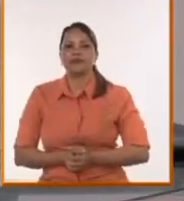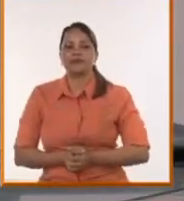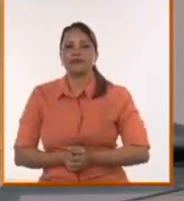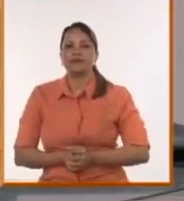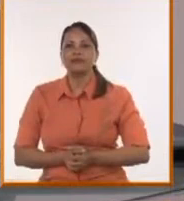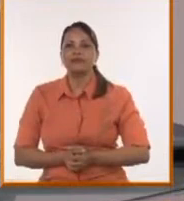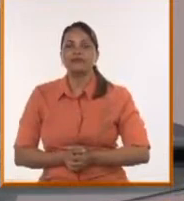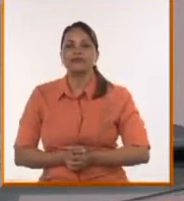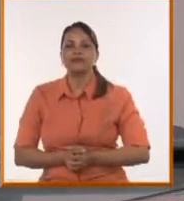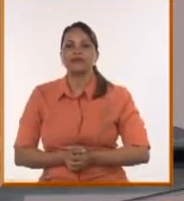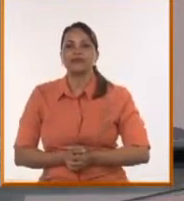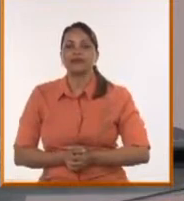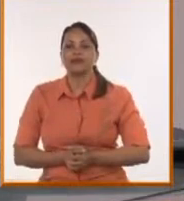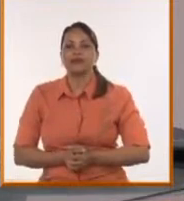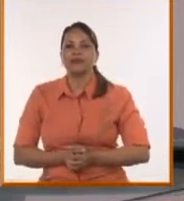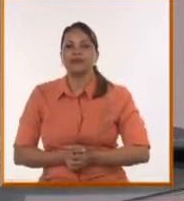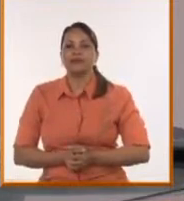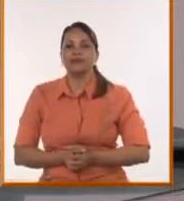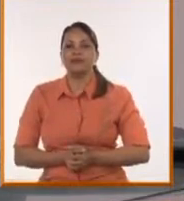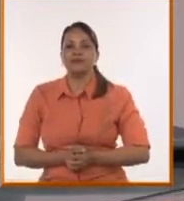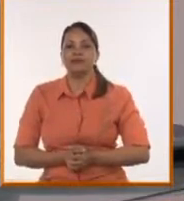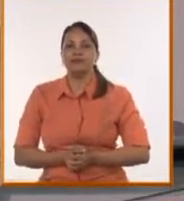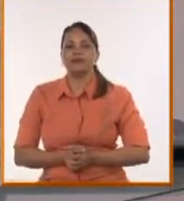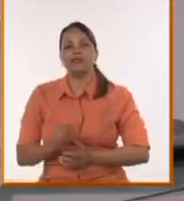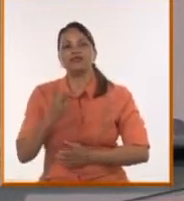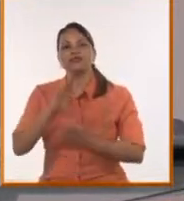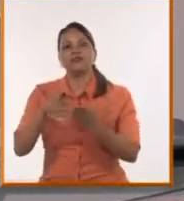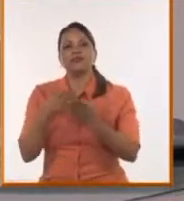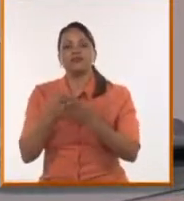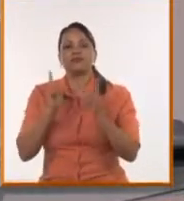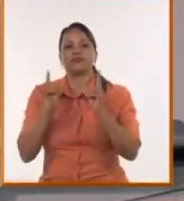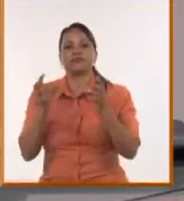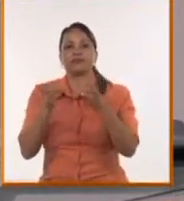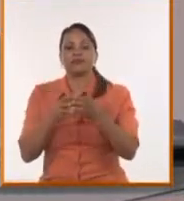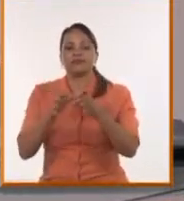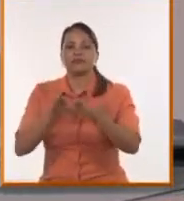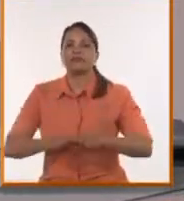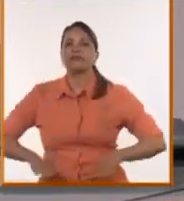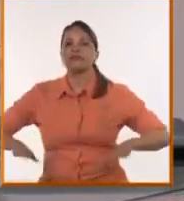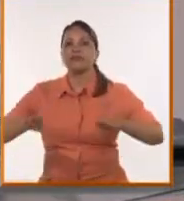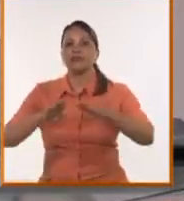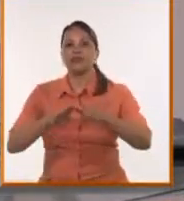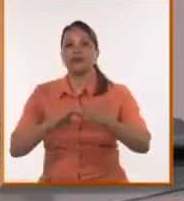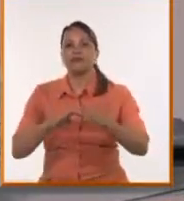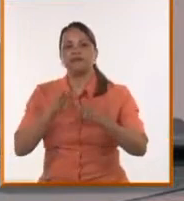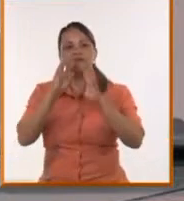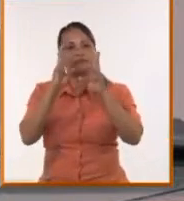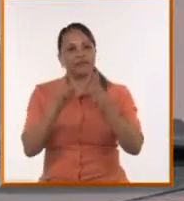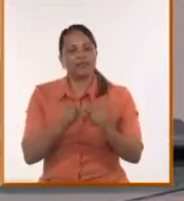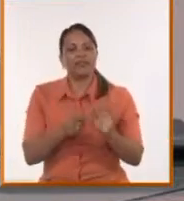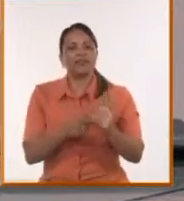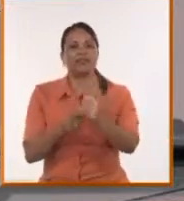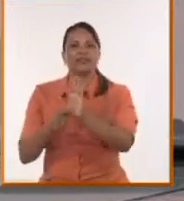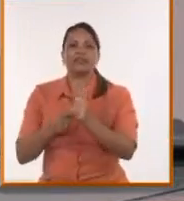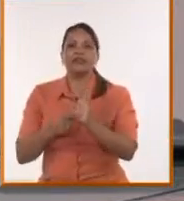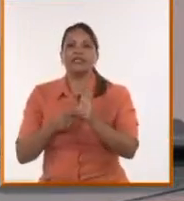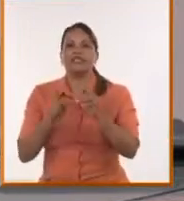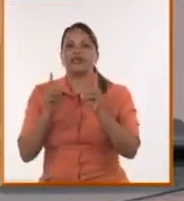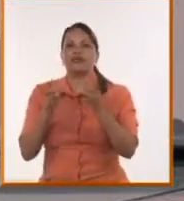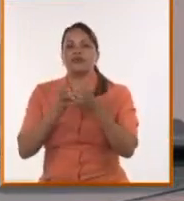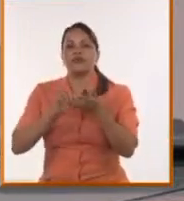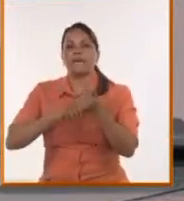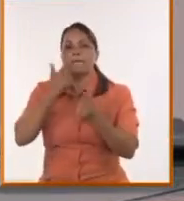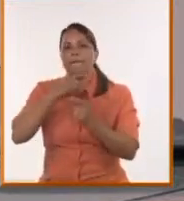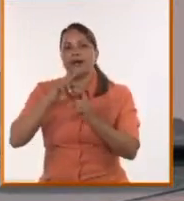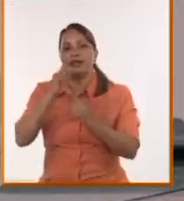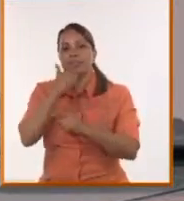nuestros televidentes, radiovivientes e internautas en estos dos días que hemos tenido de Mesa Redonda como resultado del Coloquio Patria. Así